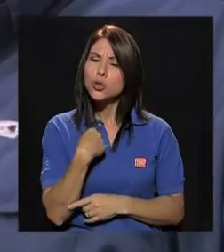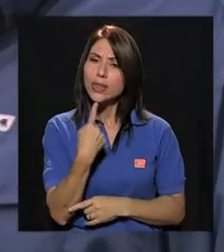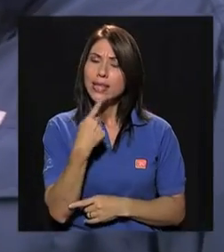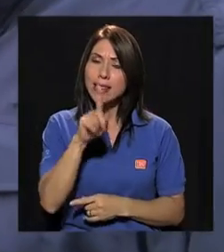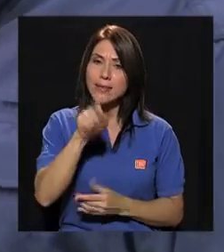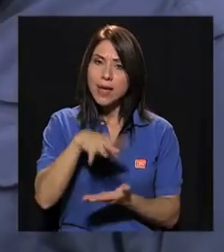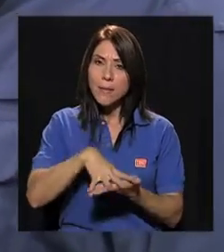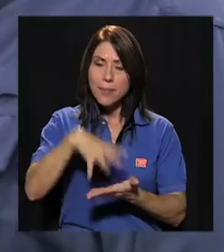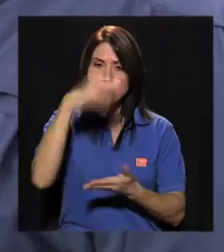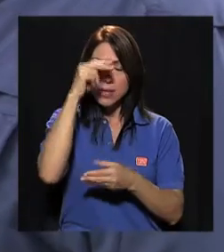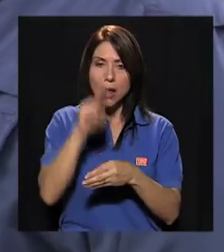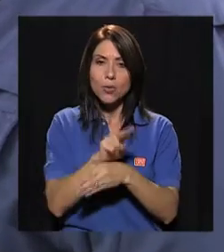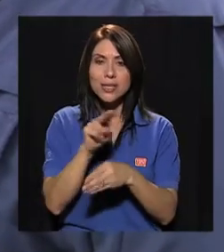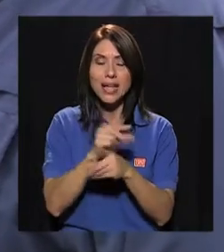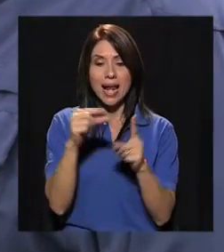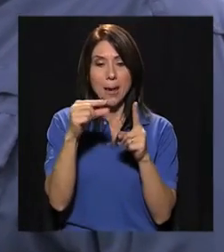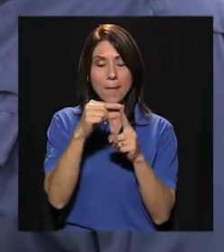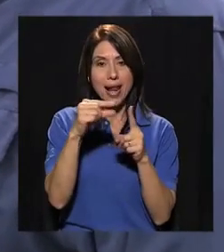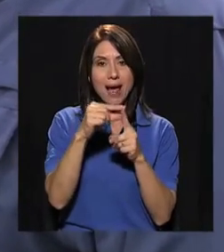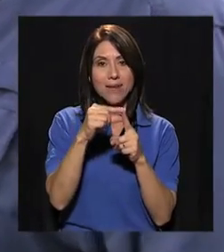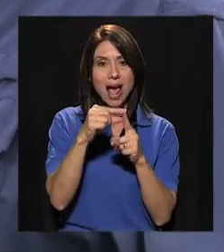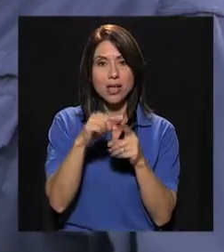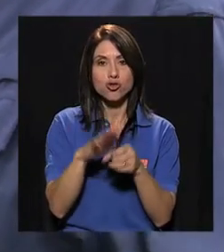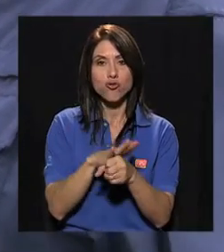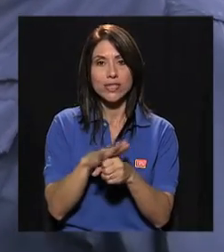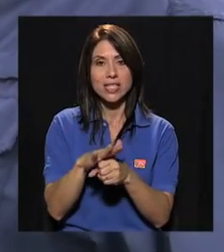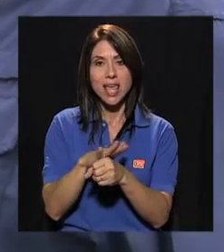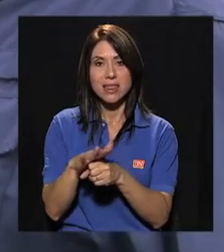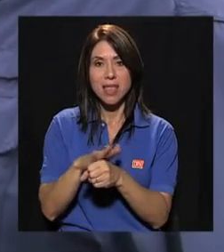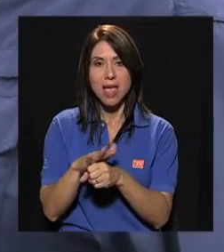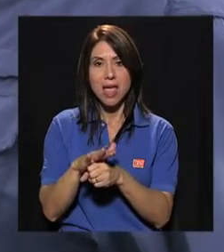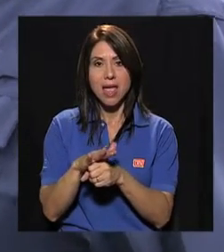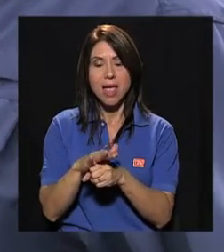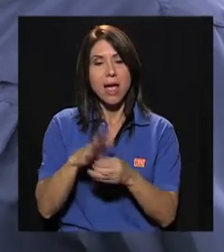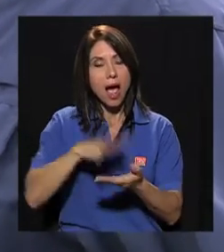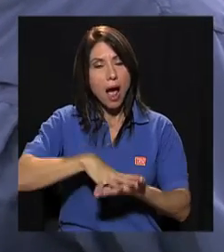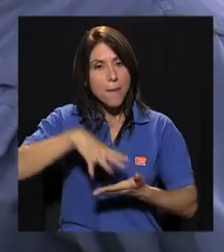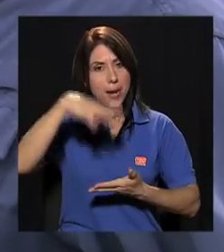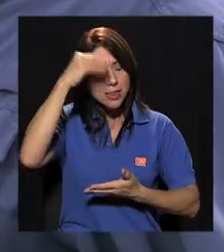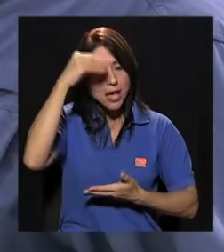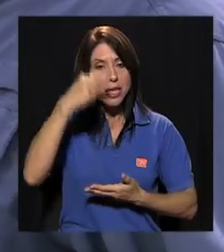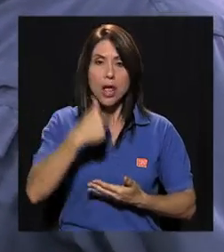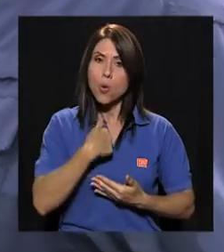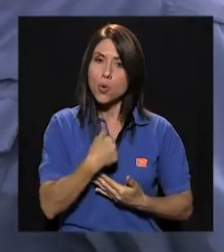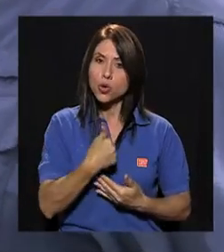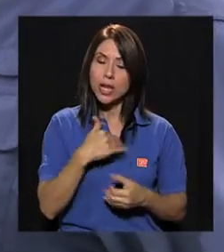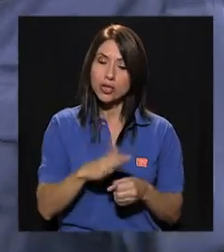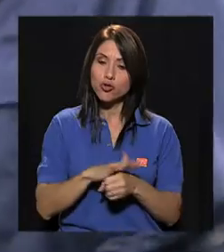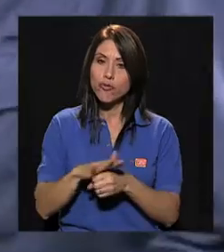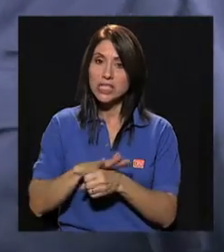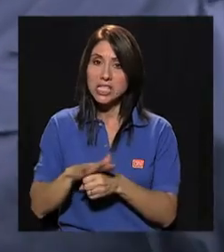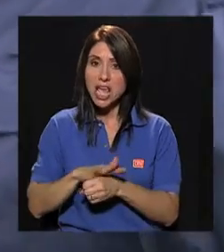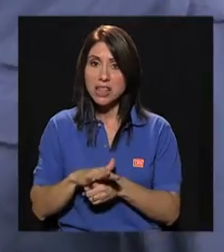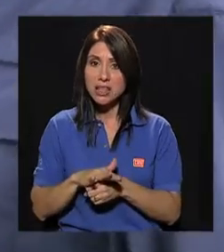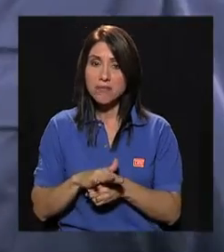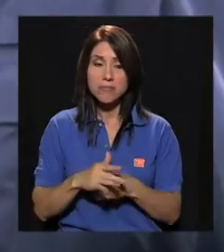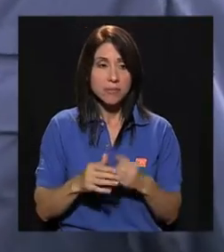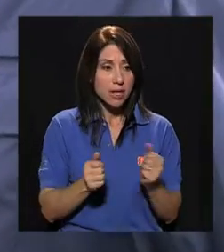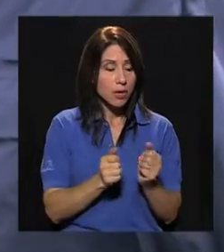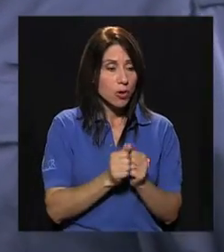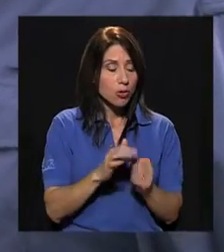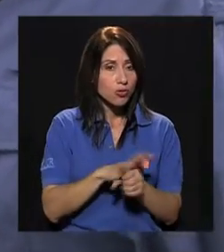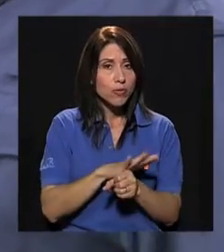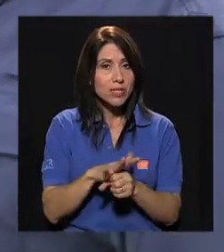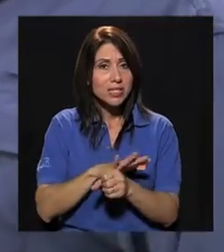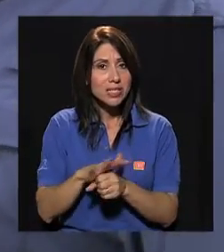Yo diría que hay que aprender a utilizar la palabra suficiente, o sea, aprender que uno tiene suficiente y que con lo suficiente uno